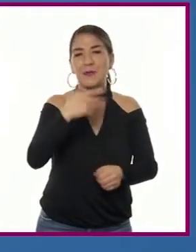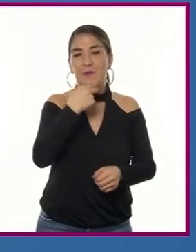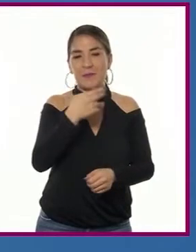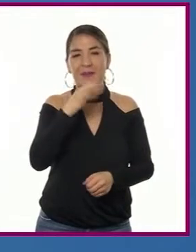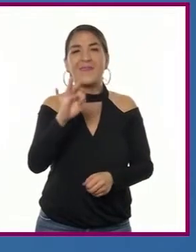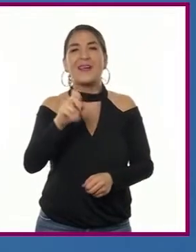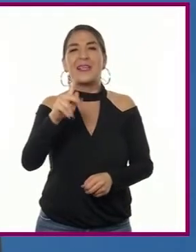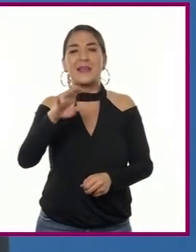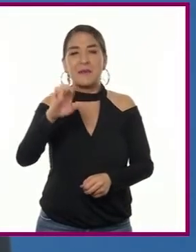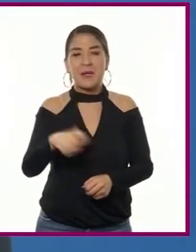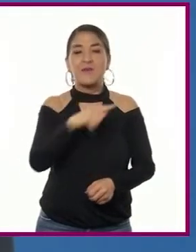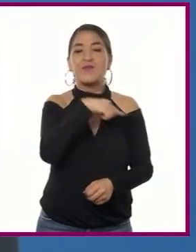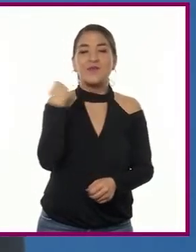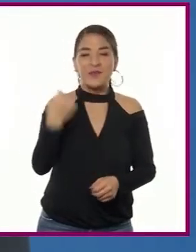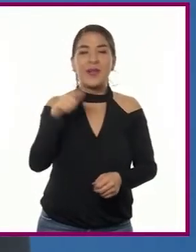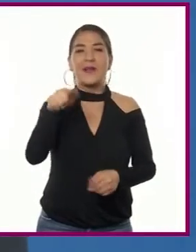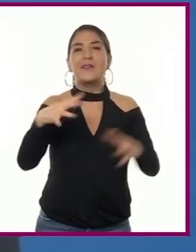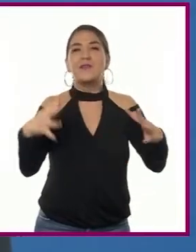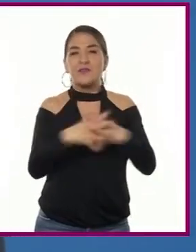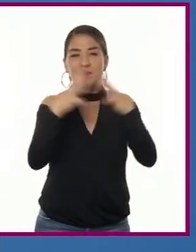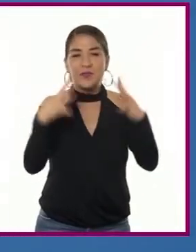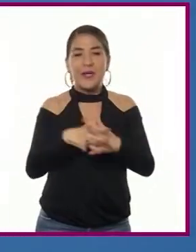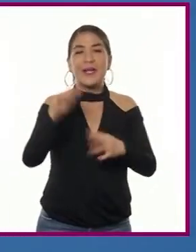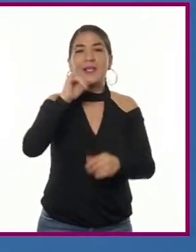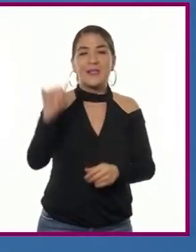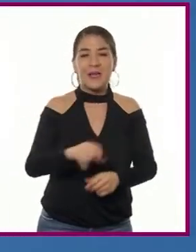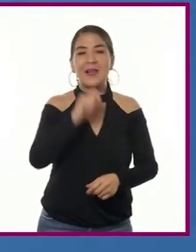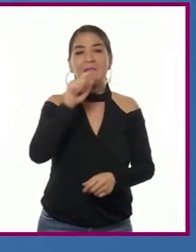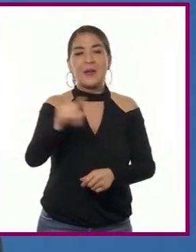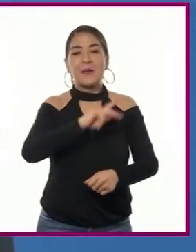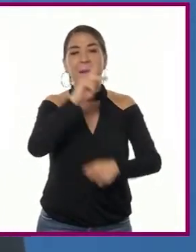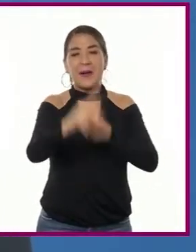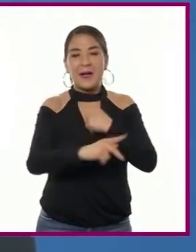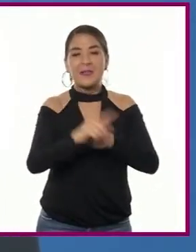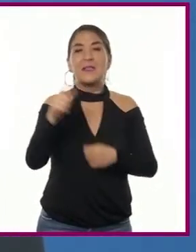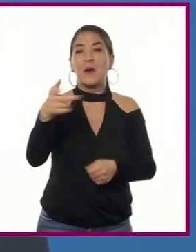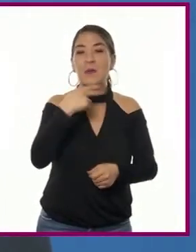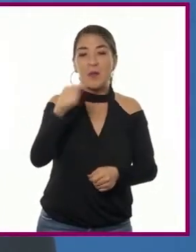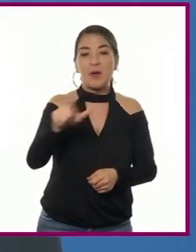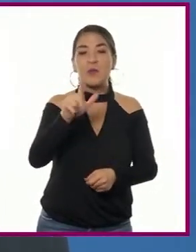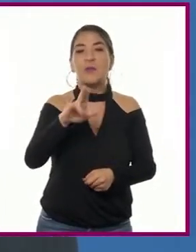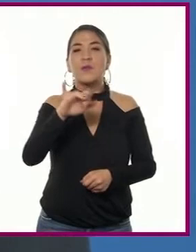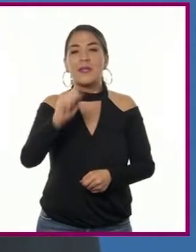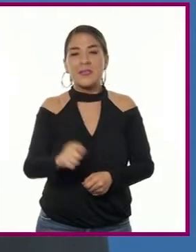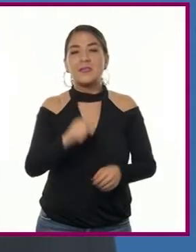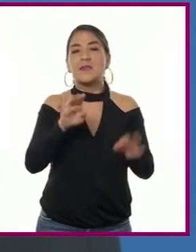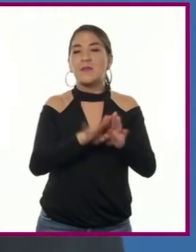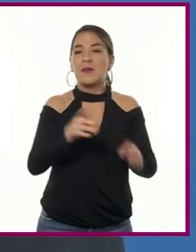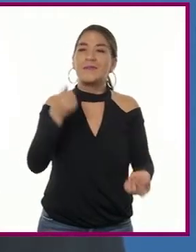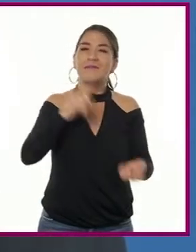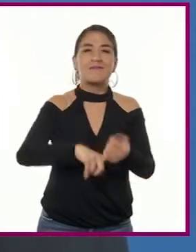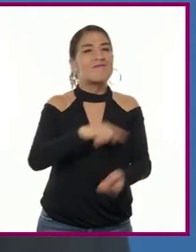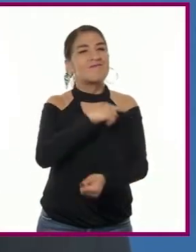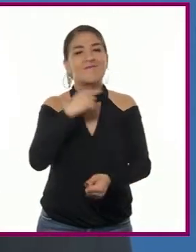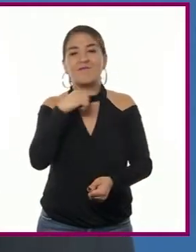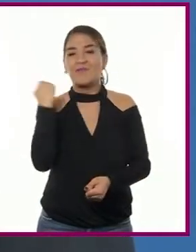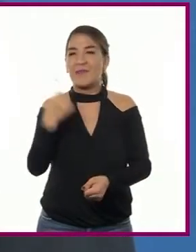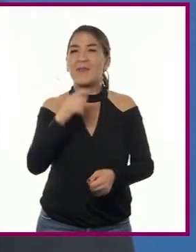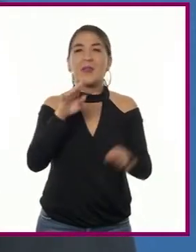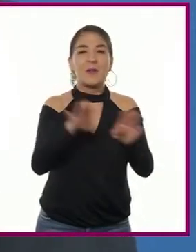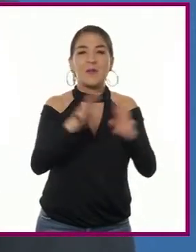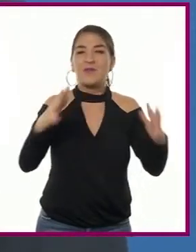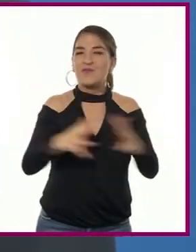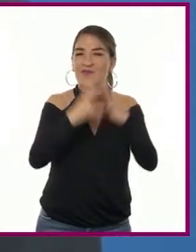Las derrotas francesas en Italia y los Países Bajos hicieron a Luis XIV retirar sus tropas de España en 1709,